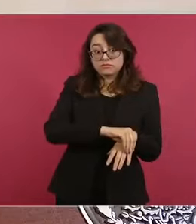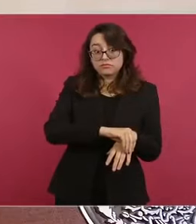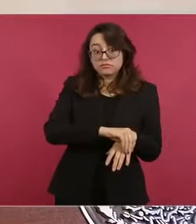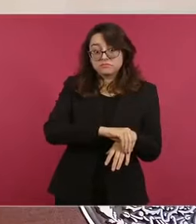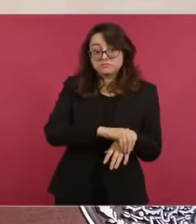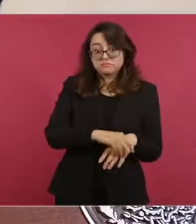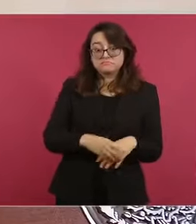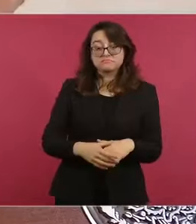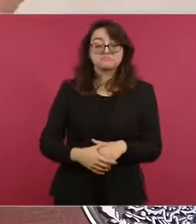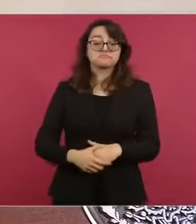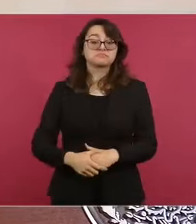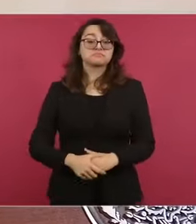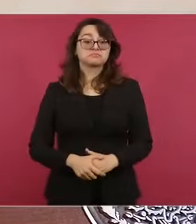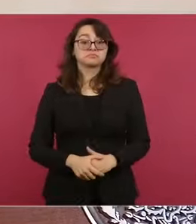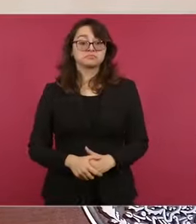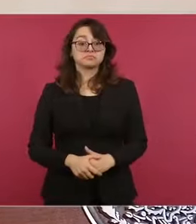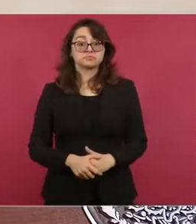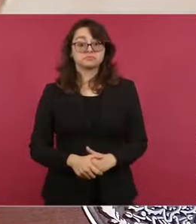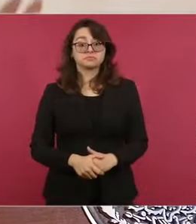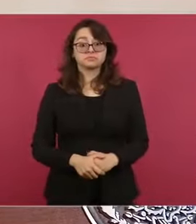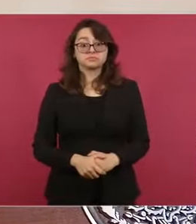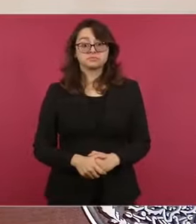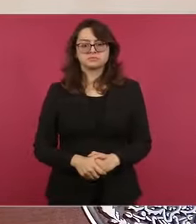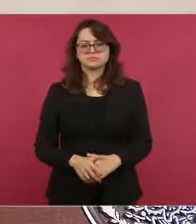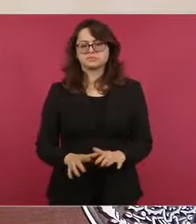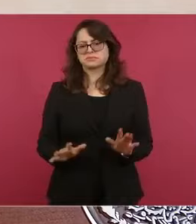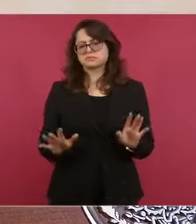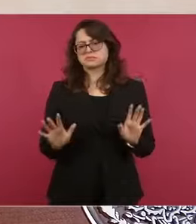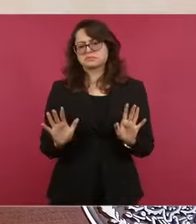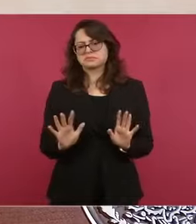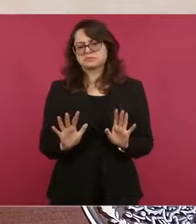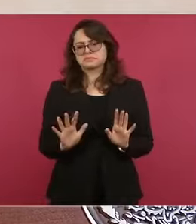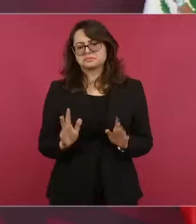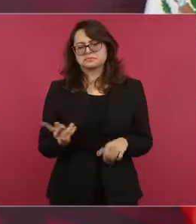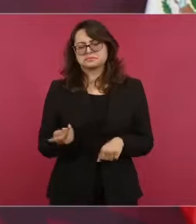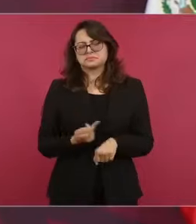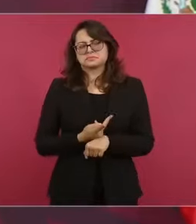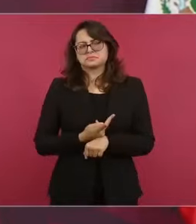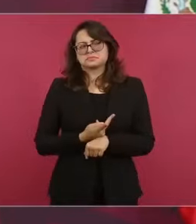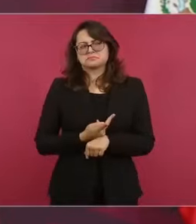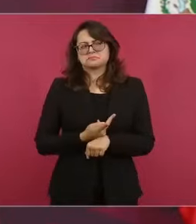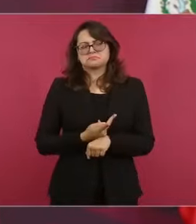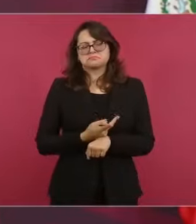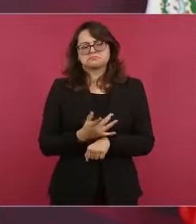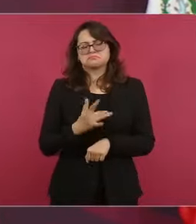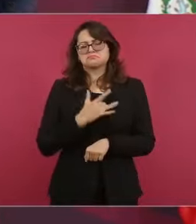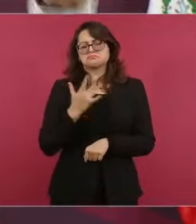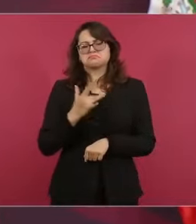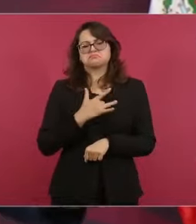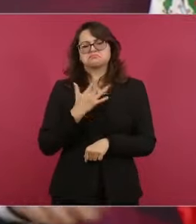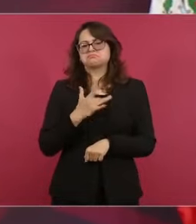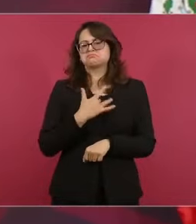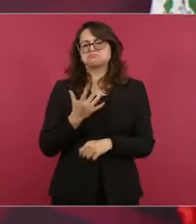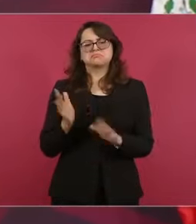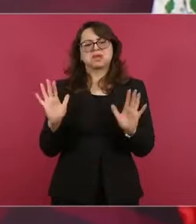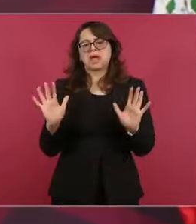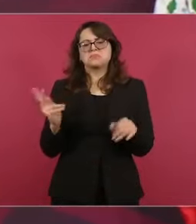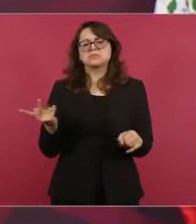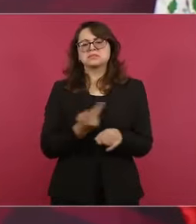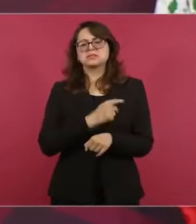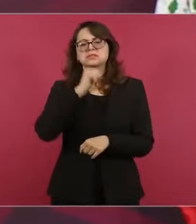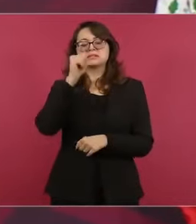pasaría nada porque vienen las elecciones